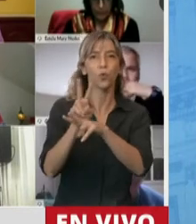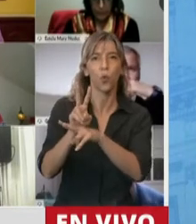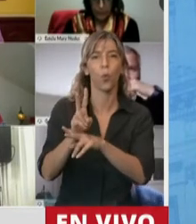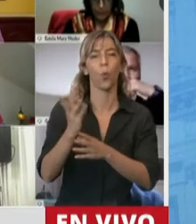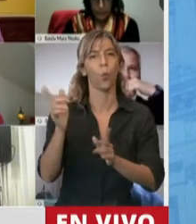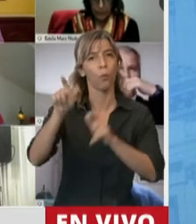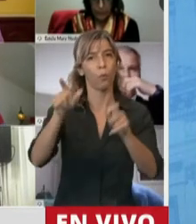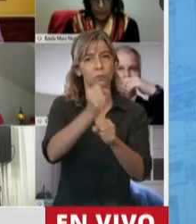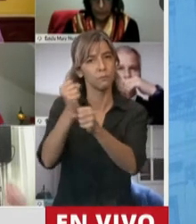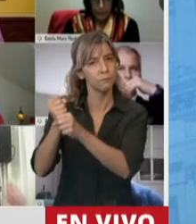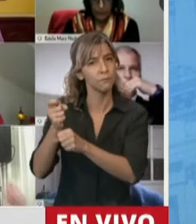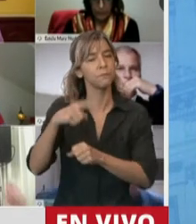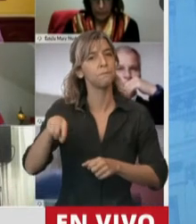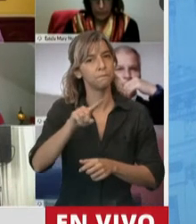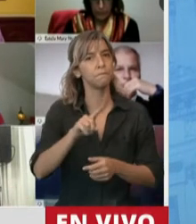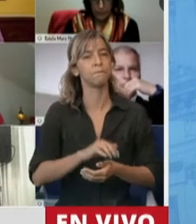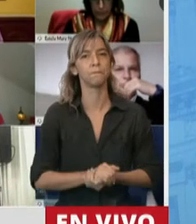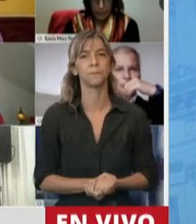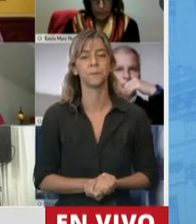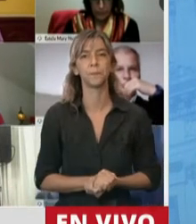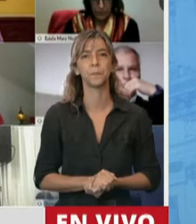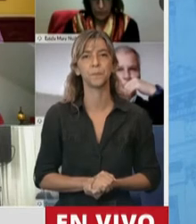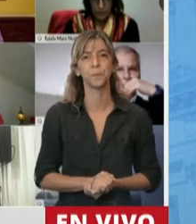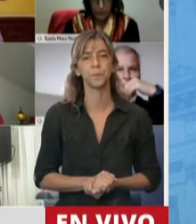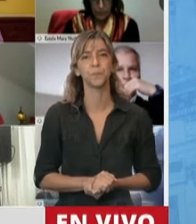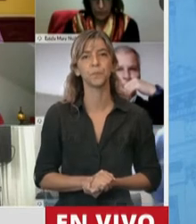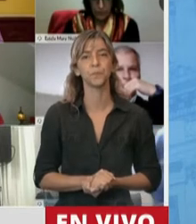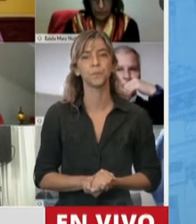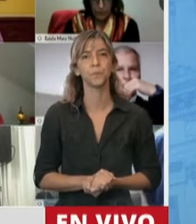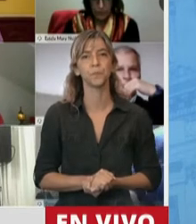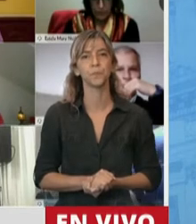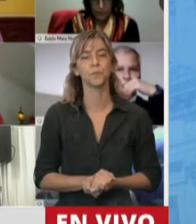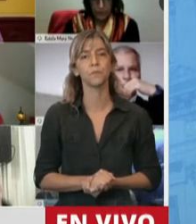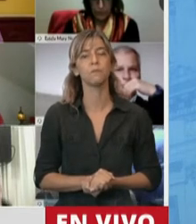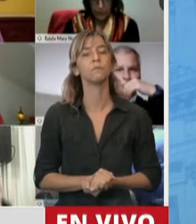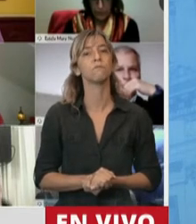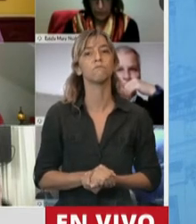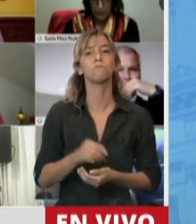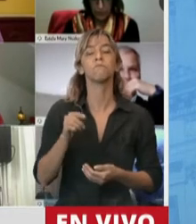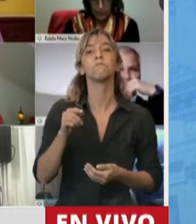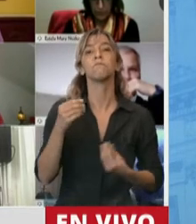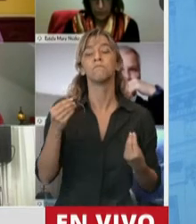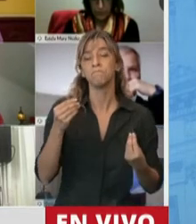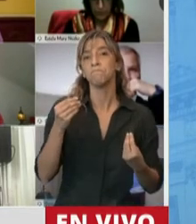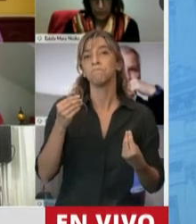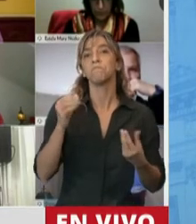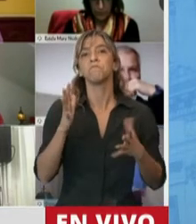contemplando el cuidado. Y la gran mayoría de ese cuidado lo realizan mujeres